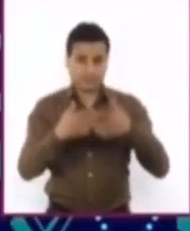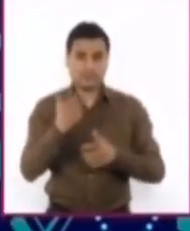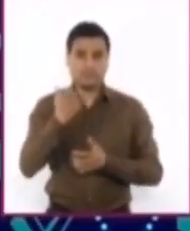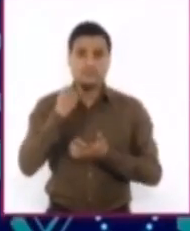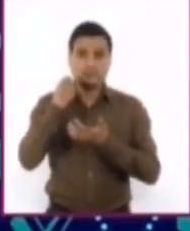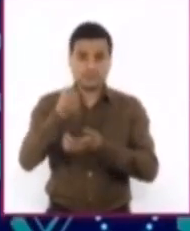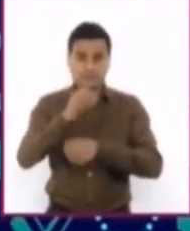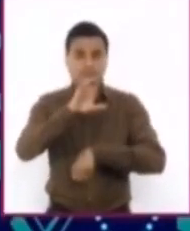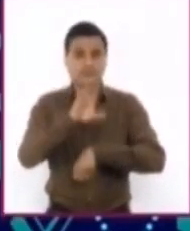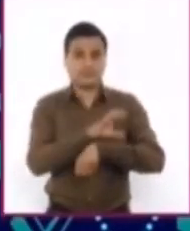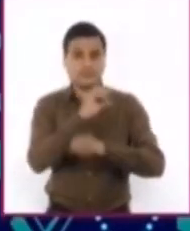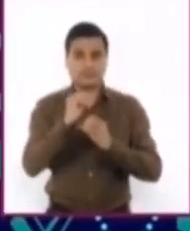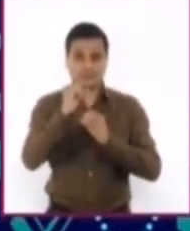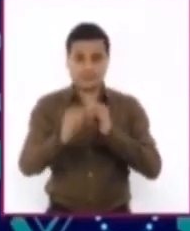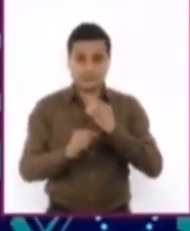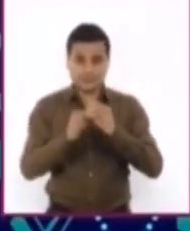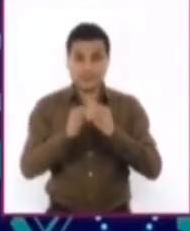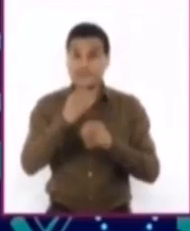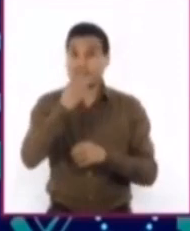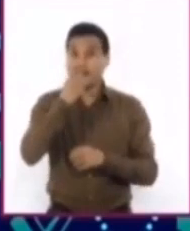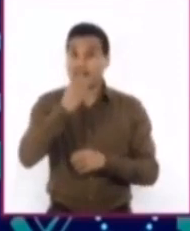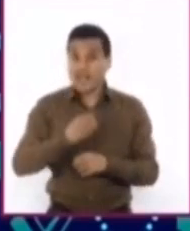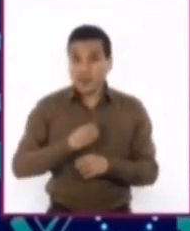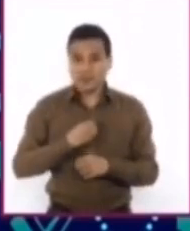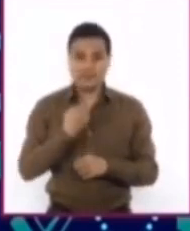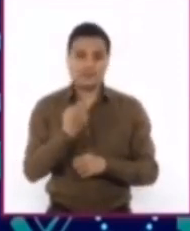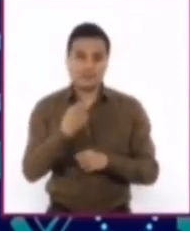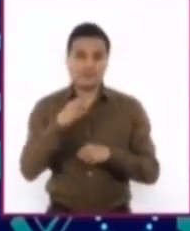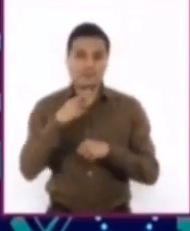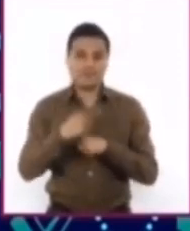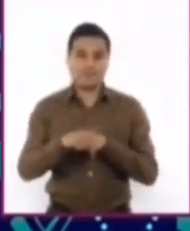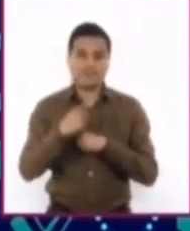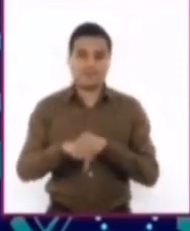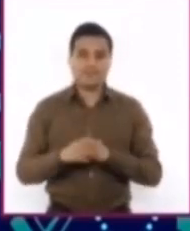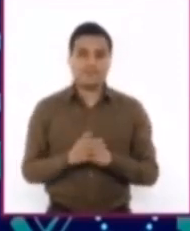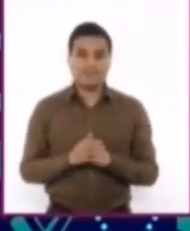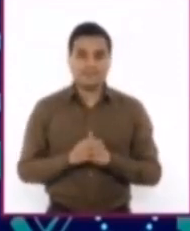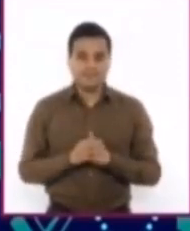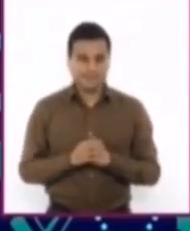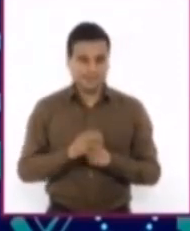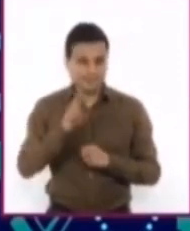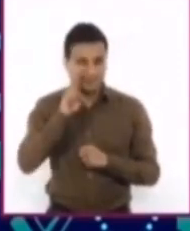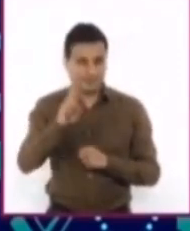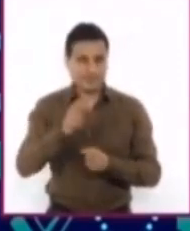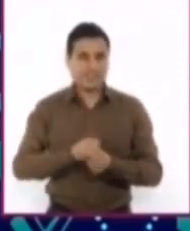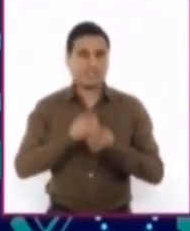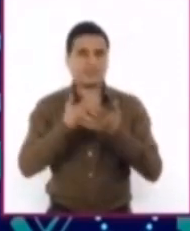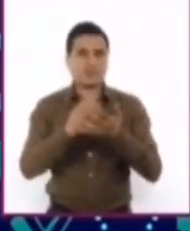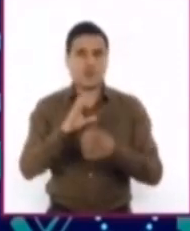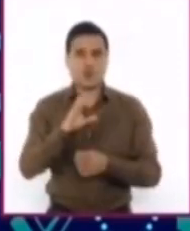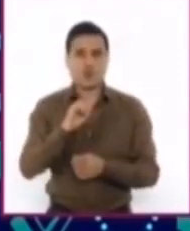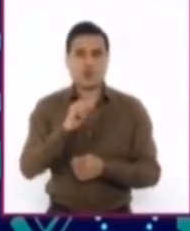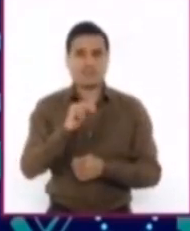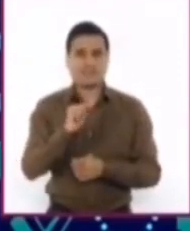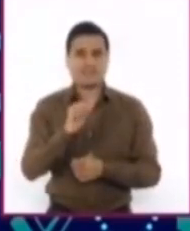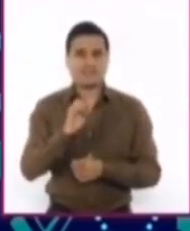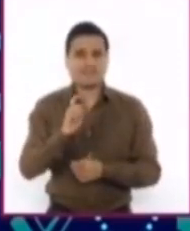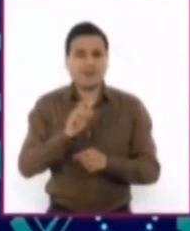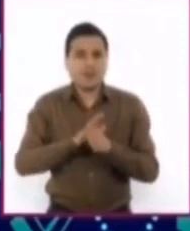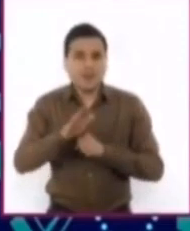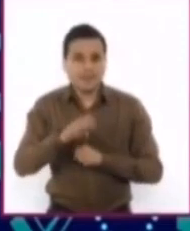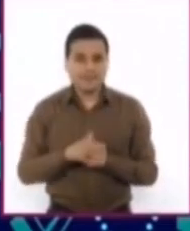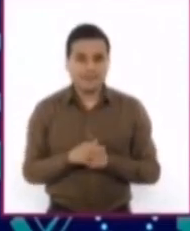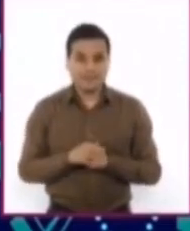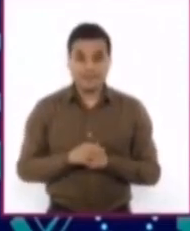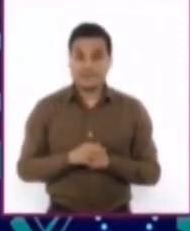a pesar de que presenta un riesgo. La expresión concesiva es a pesar de y